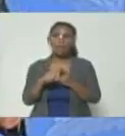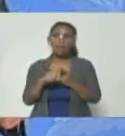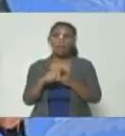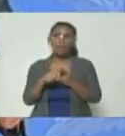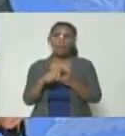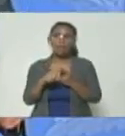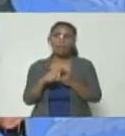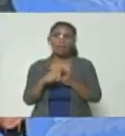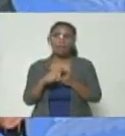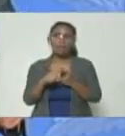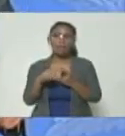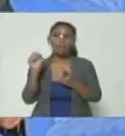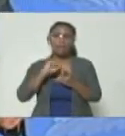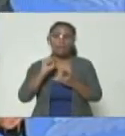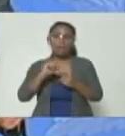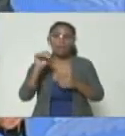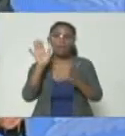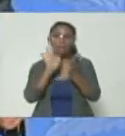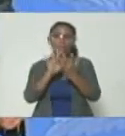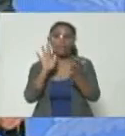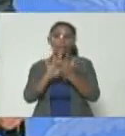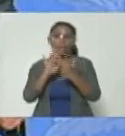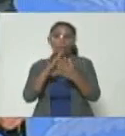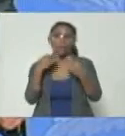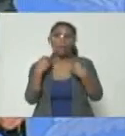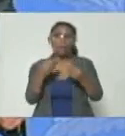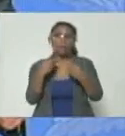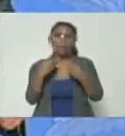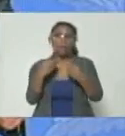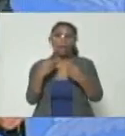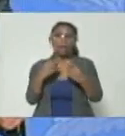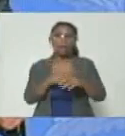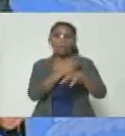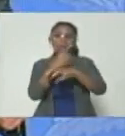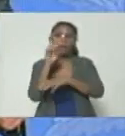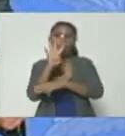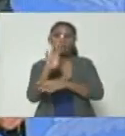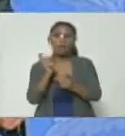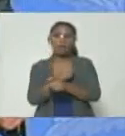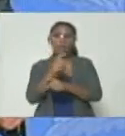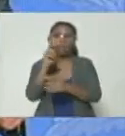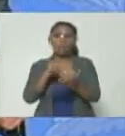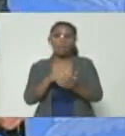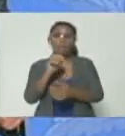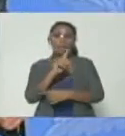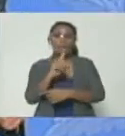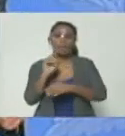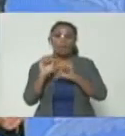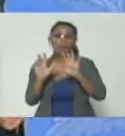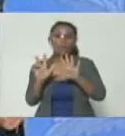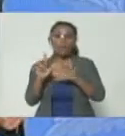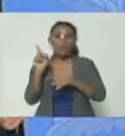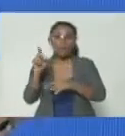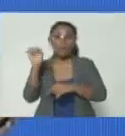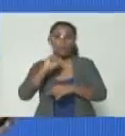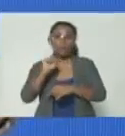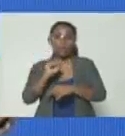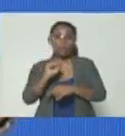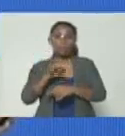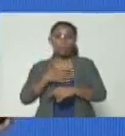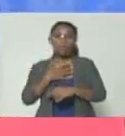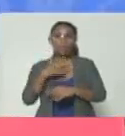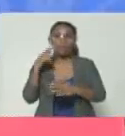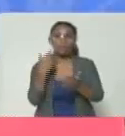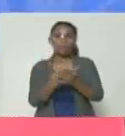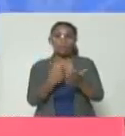contactada para el magnicidio en grado de frustración del 4 de agosto del 2018 y fue eso sí tenemos las pruebas y las